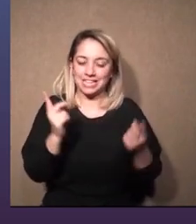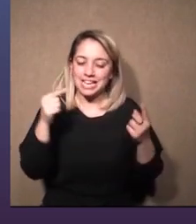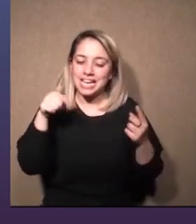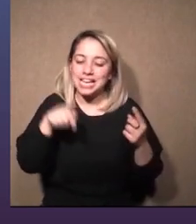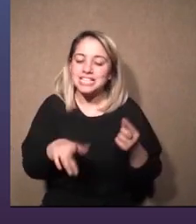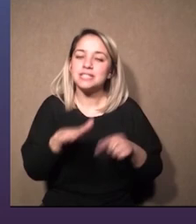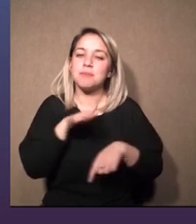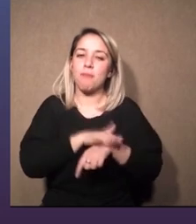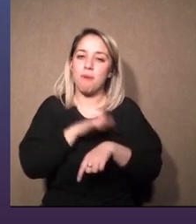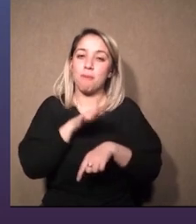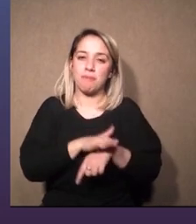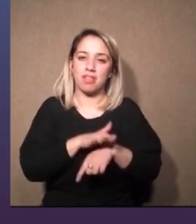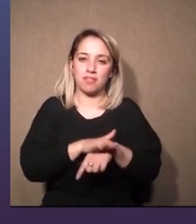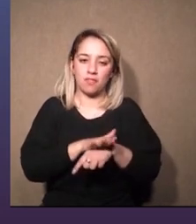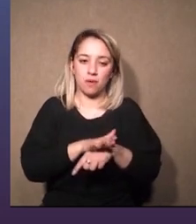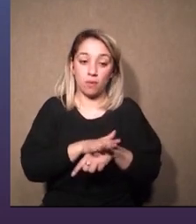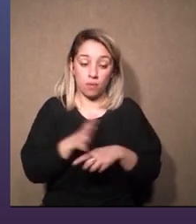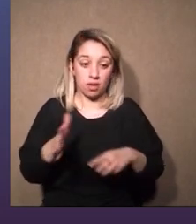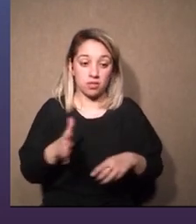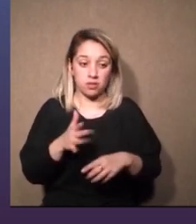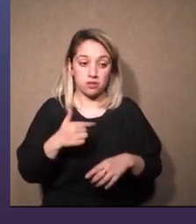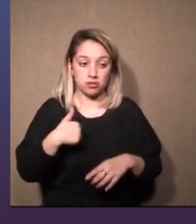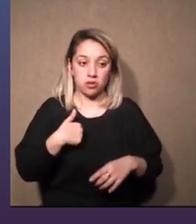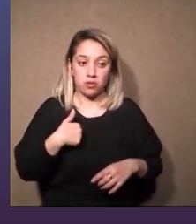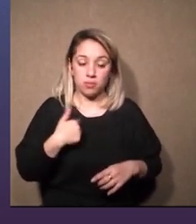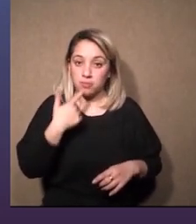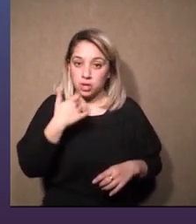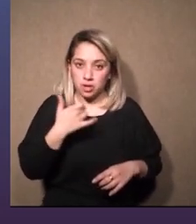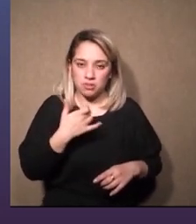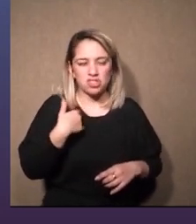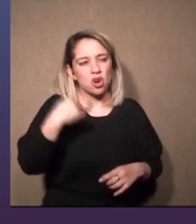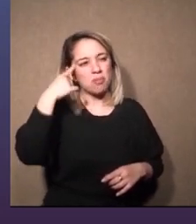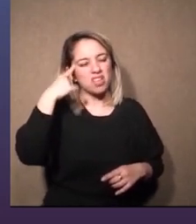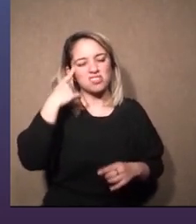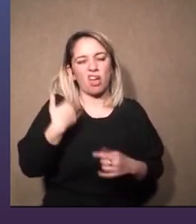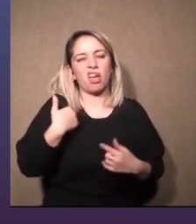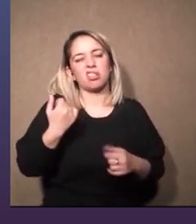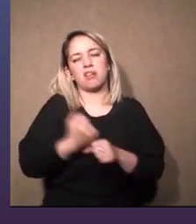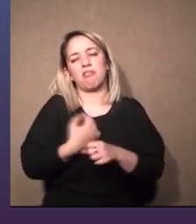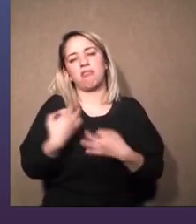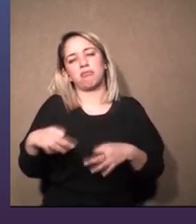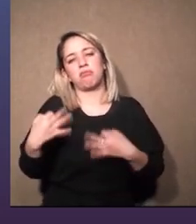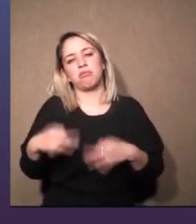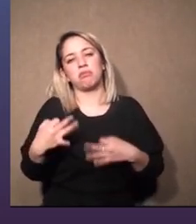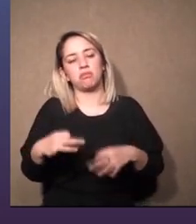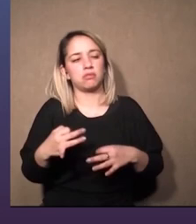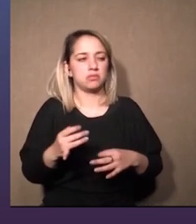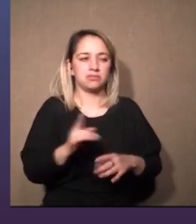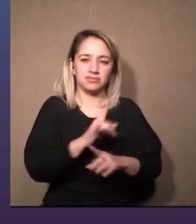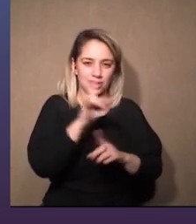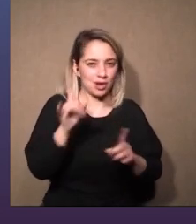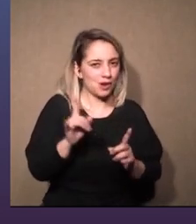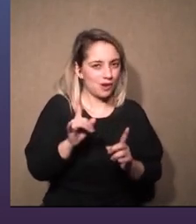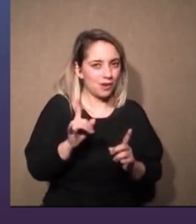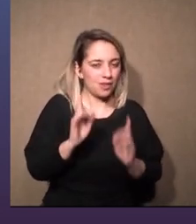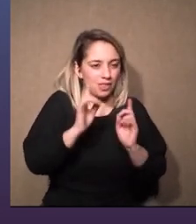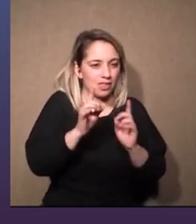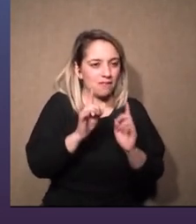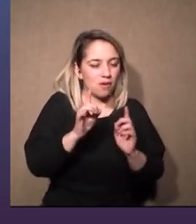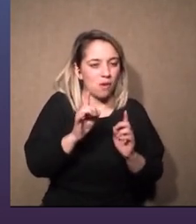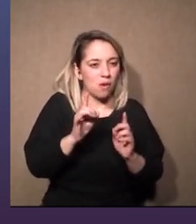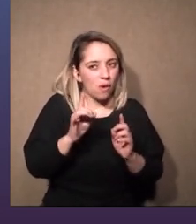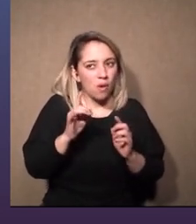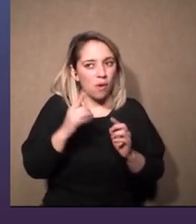son los momentos en los que uno no está pudiendo ver algo gigante que está atrás de un